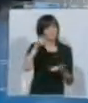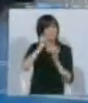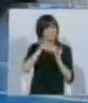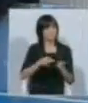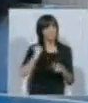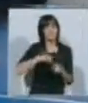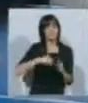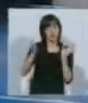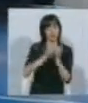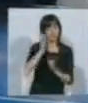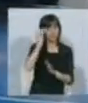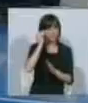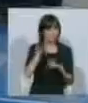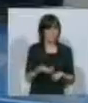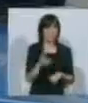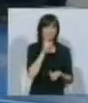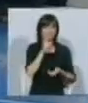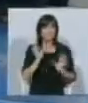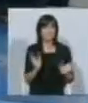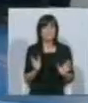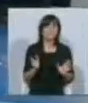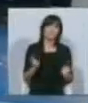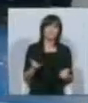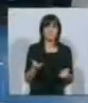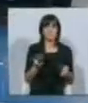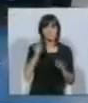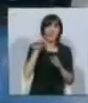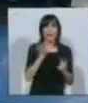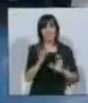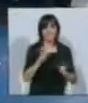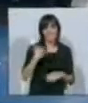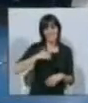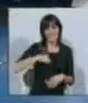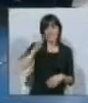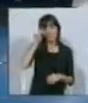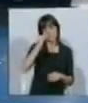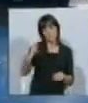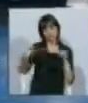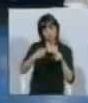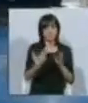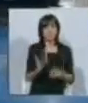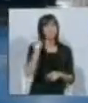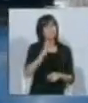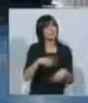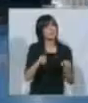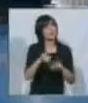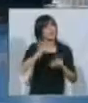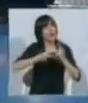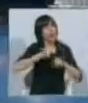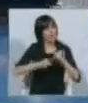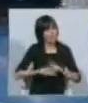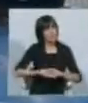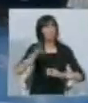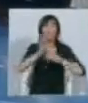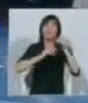aparentemente nos llevamos muy mal, pero en un convenio entre ambos países se va a construir el observatorio más grande